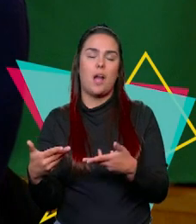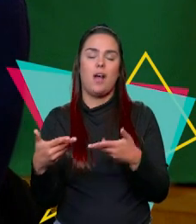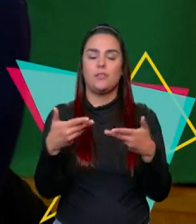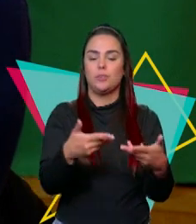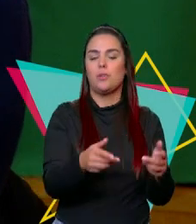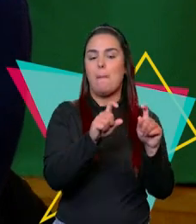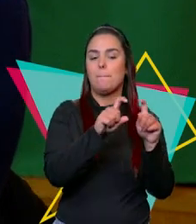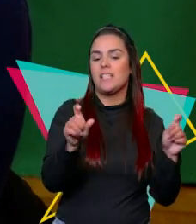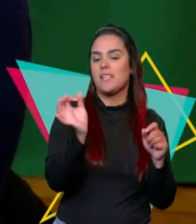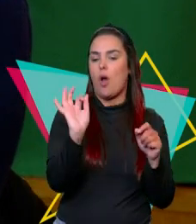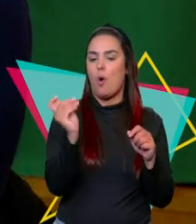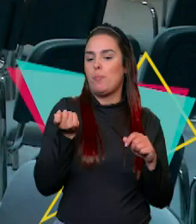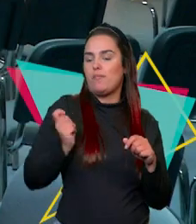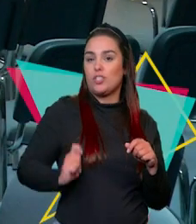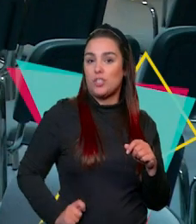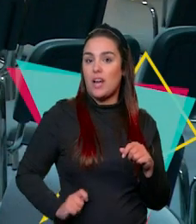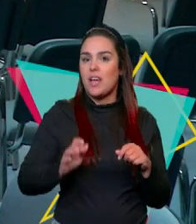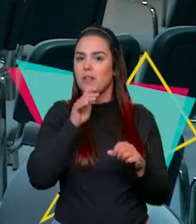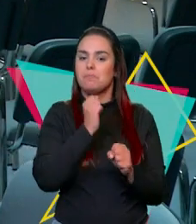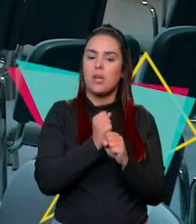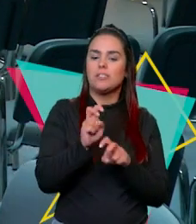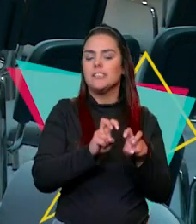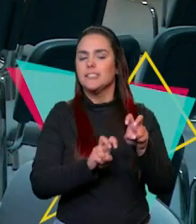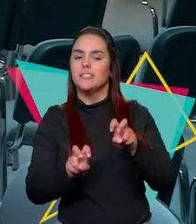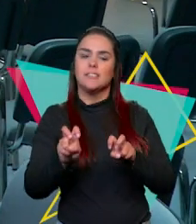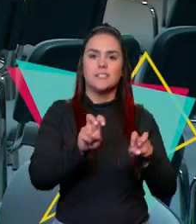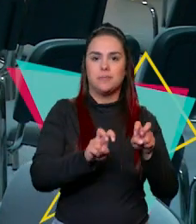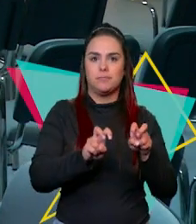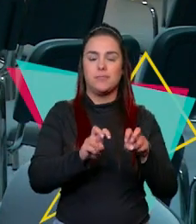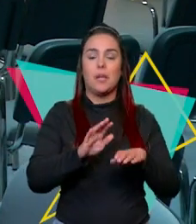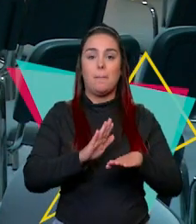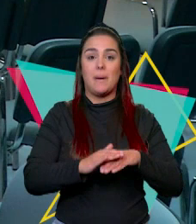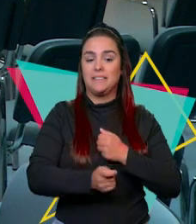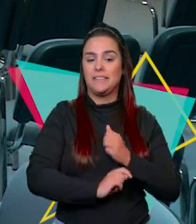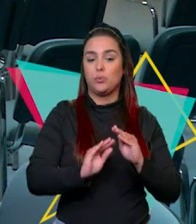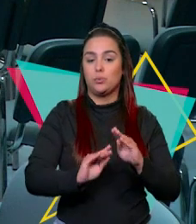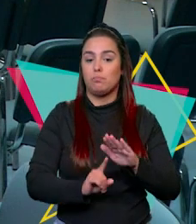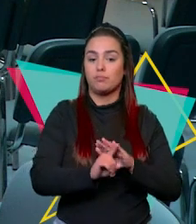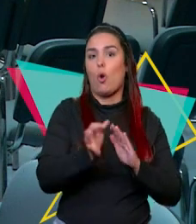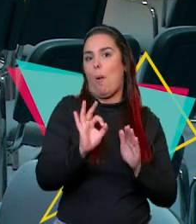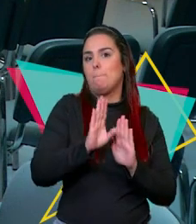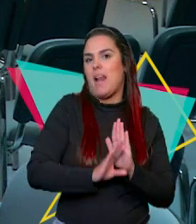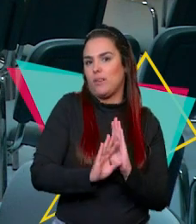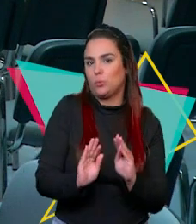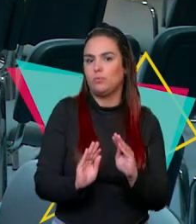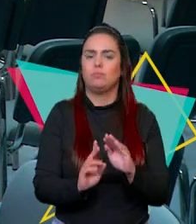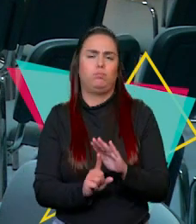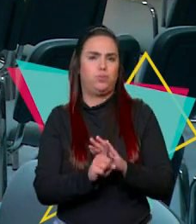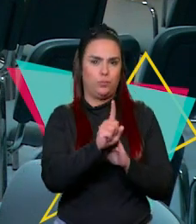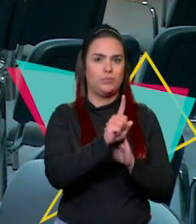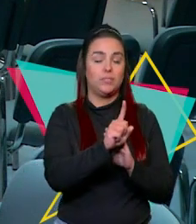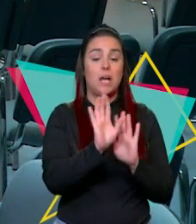ayuda a las empresas y a los profesionales que están buscando empleo a desarrollar su estrategia o su plan estratégico